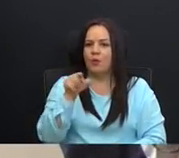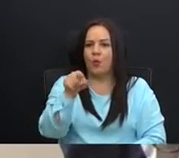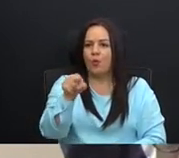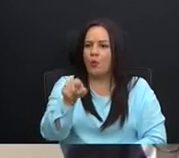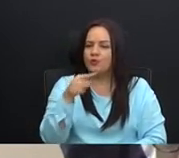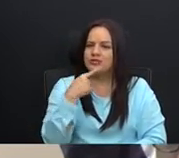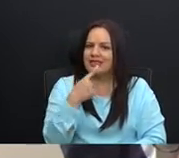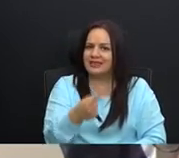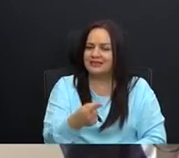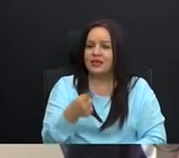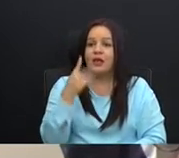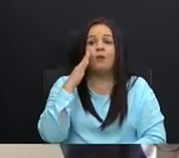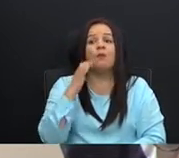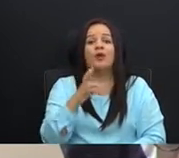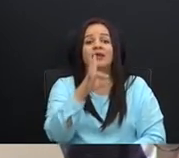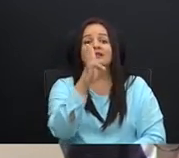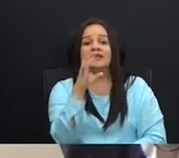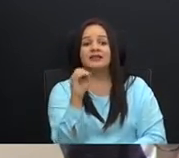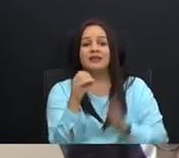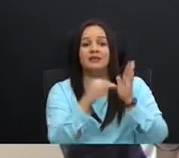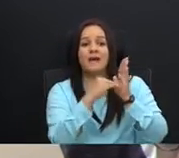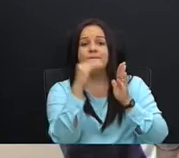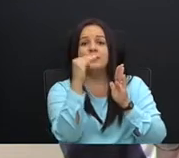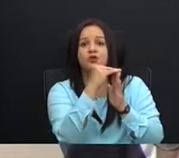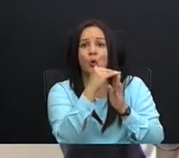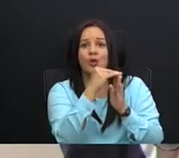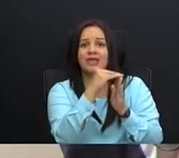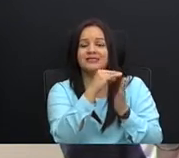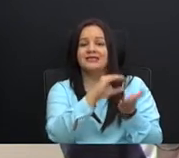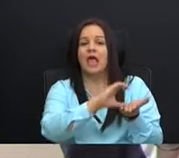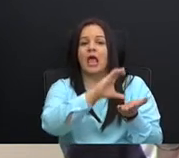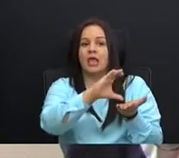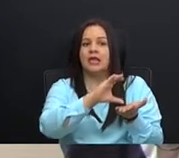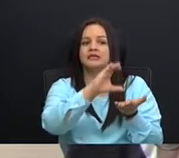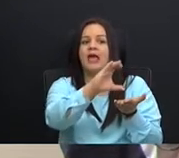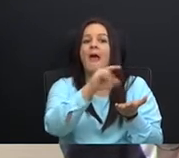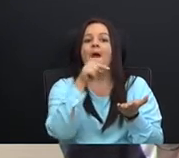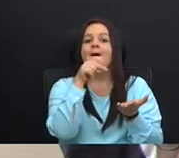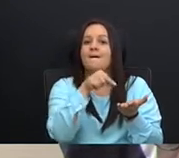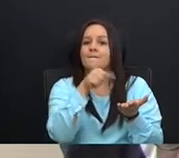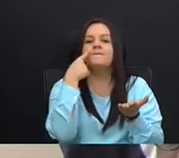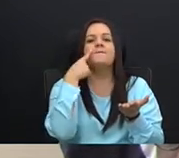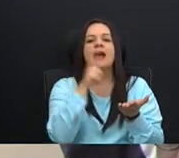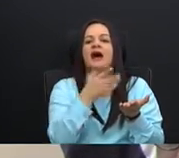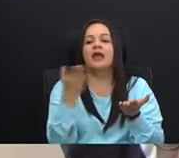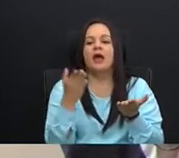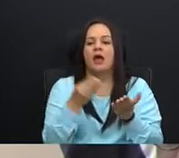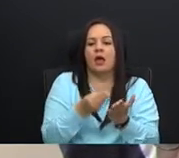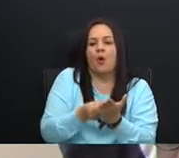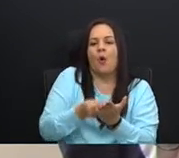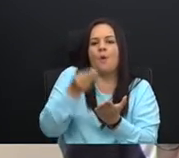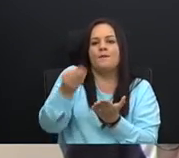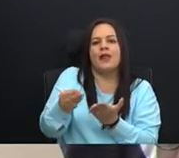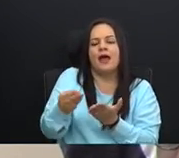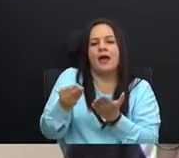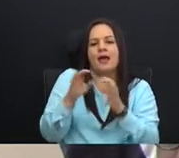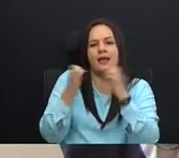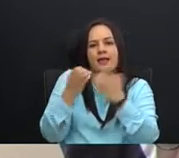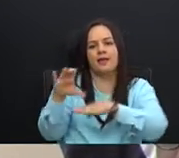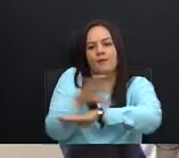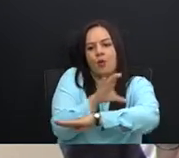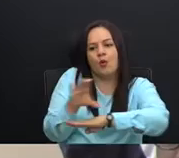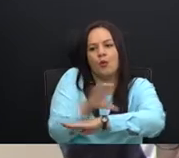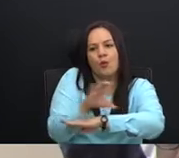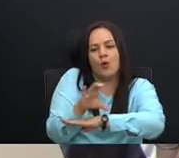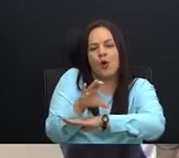porque, esos 70 millones, están dirigidos, a la compra, de equipo, y el procedimiento, administrativo, sigue,